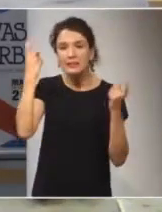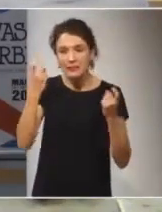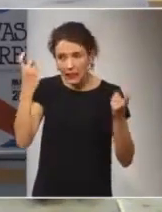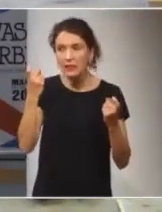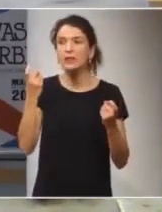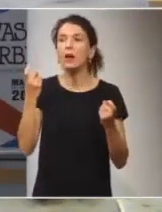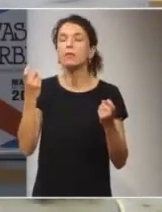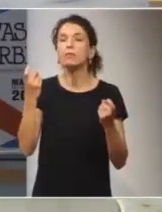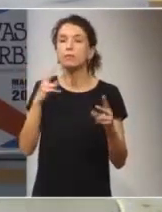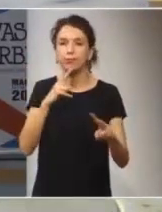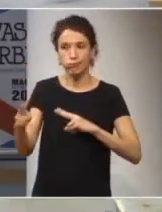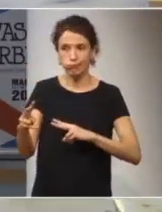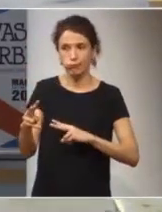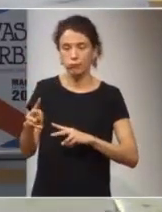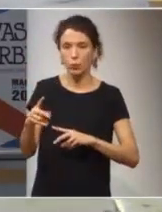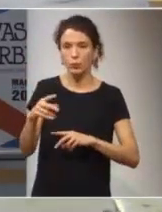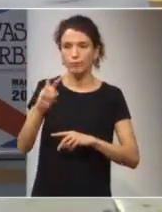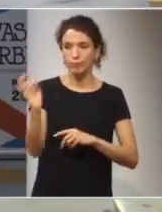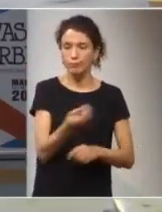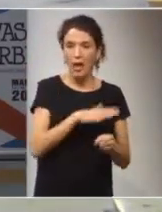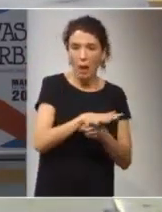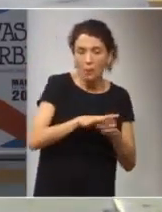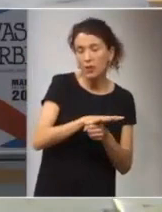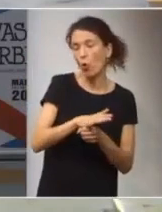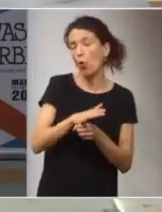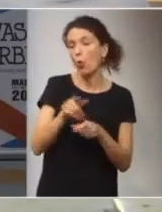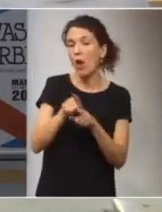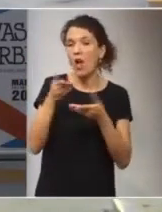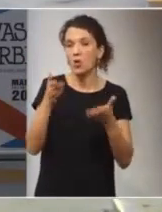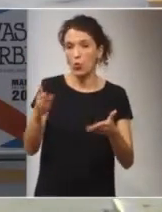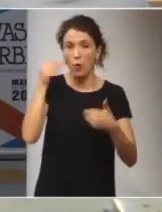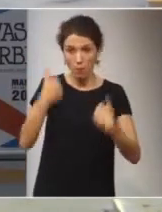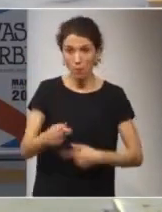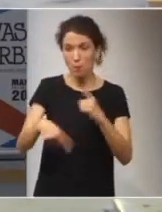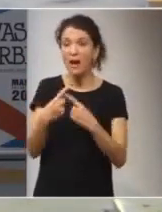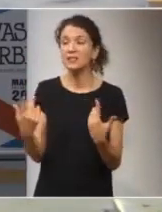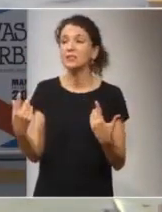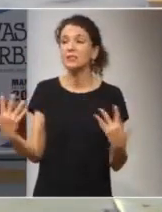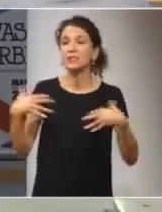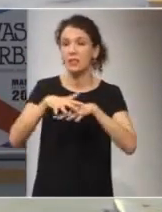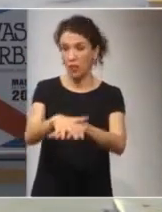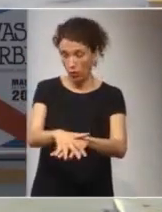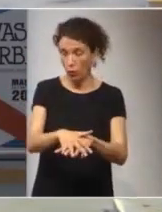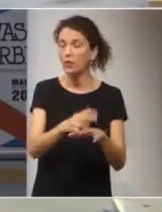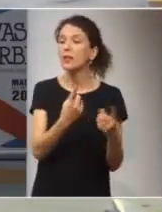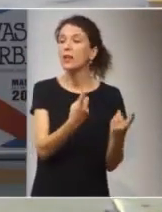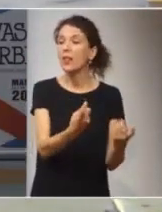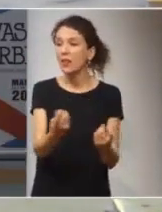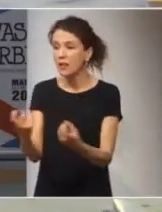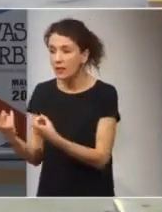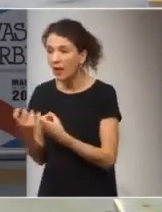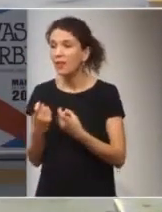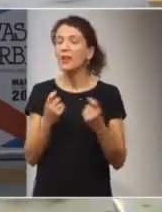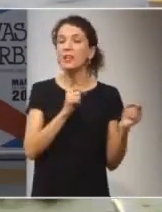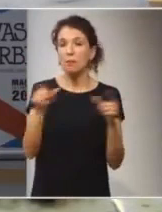respuesta en el ámbito de la ayuda humanitaria y de la integración, las necesidades de los